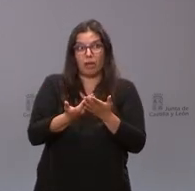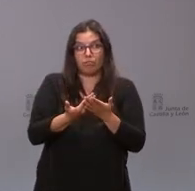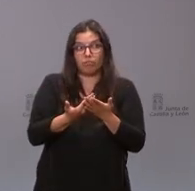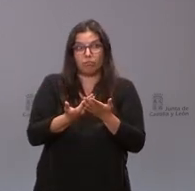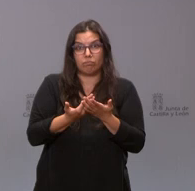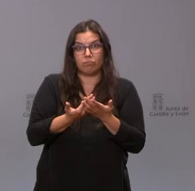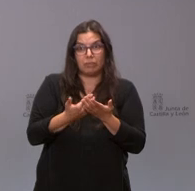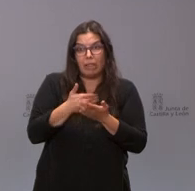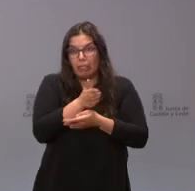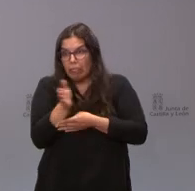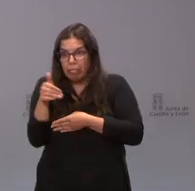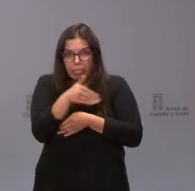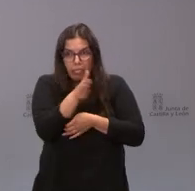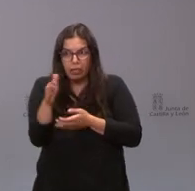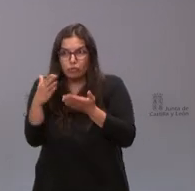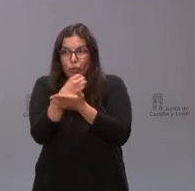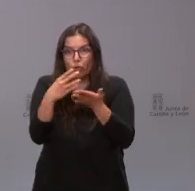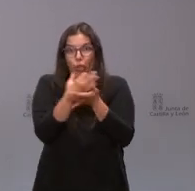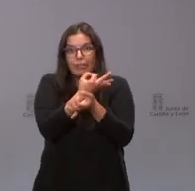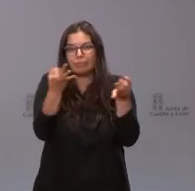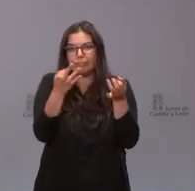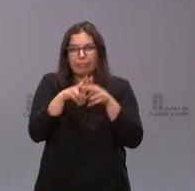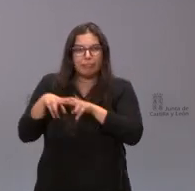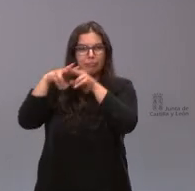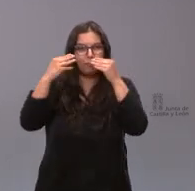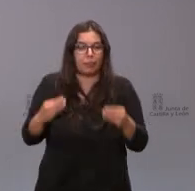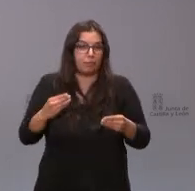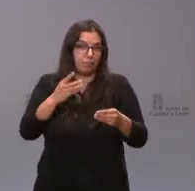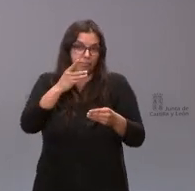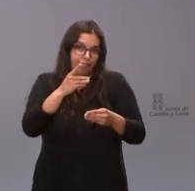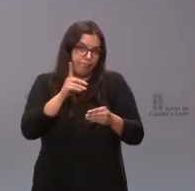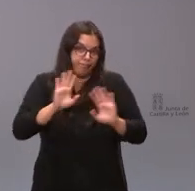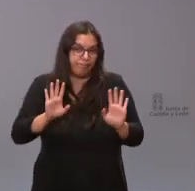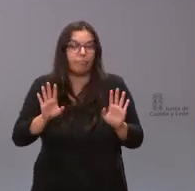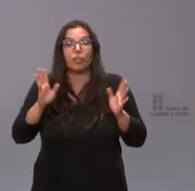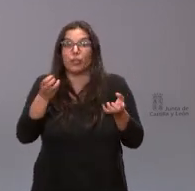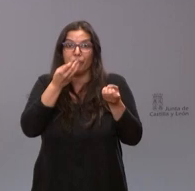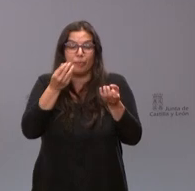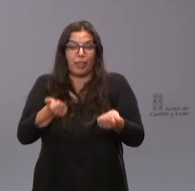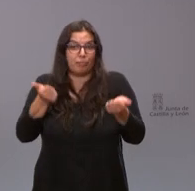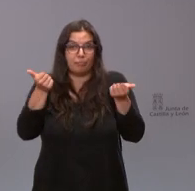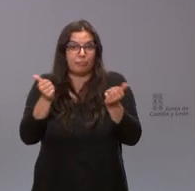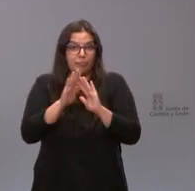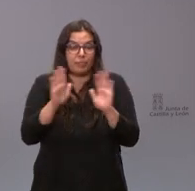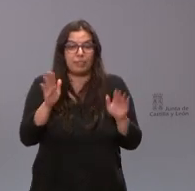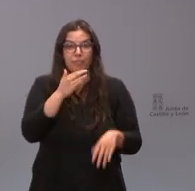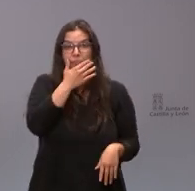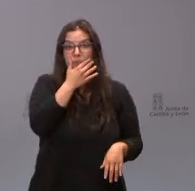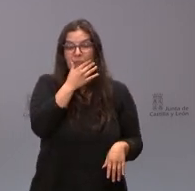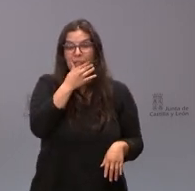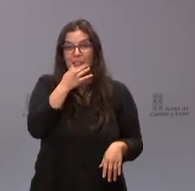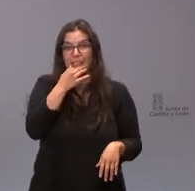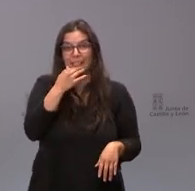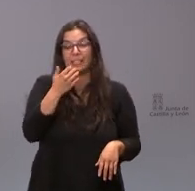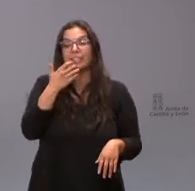de los recovecos o diferentes salidas o diferentes accesos para la misma y por tanto esta es información que yo le puedo ofrecer y si